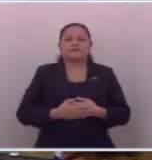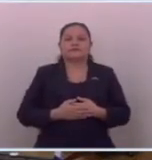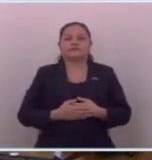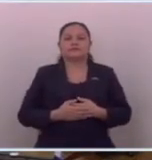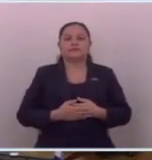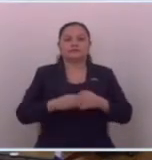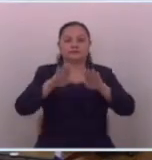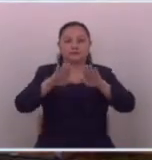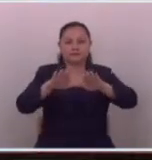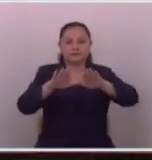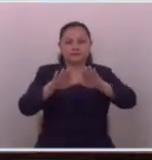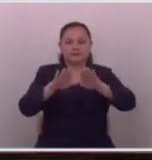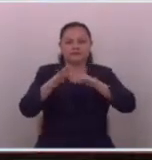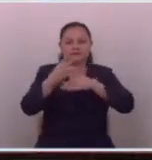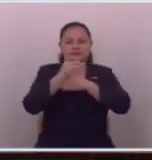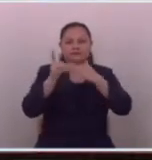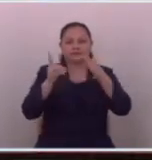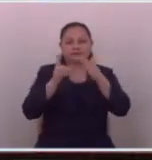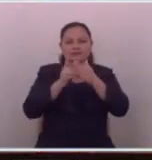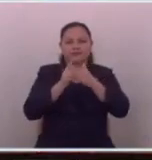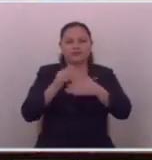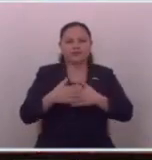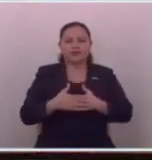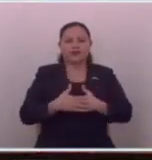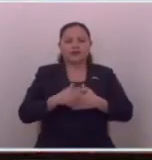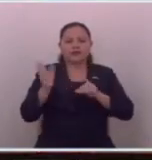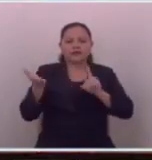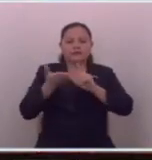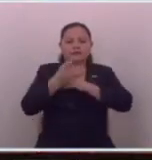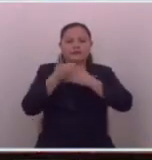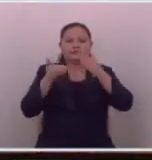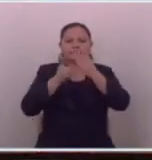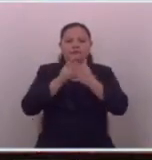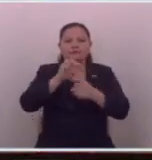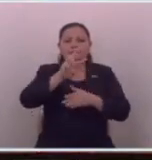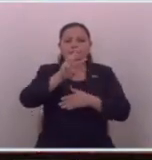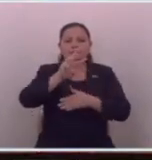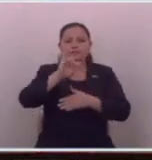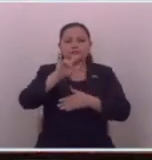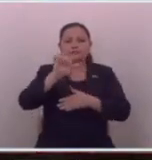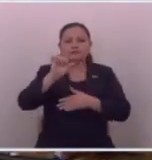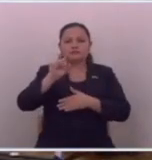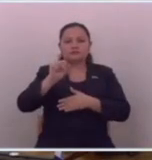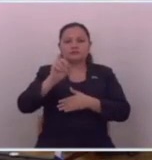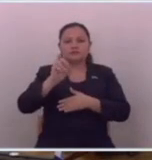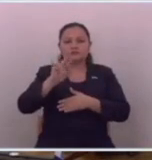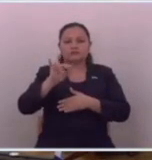gracias diputada tiene la palabra el diputado William Soriano